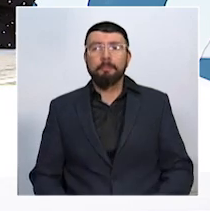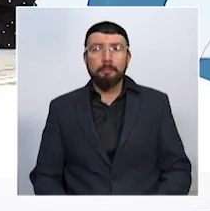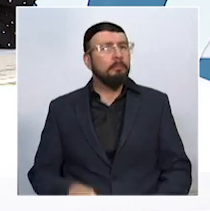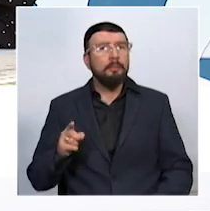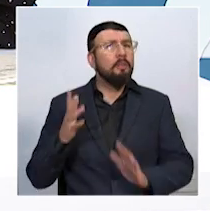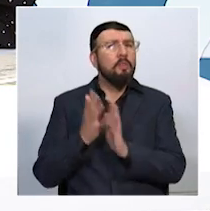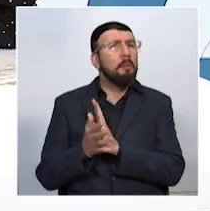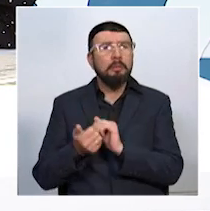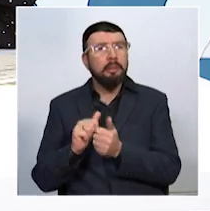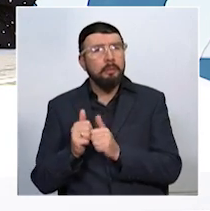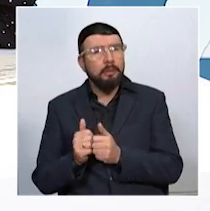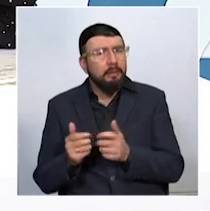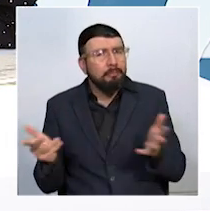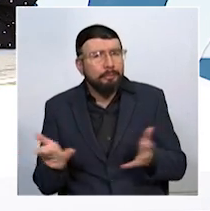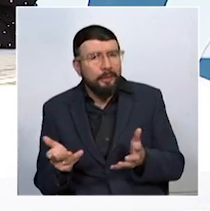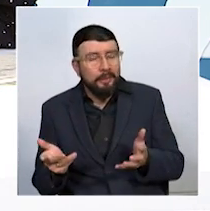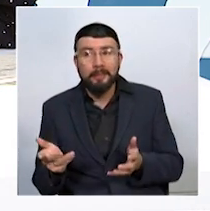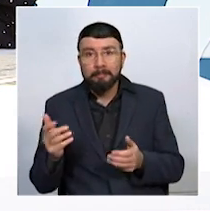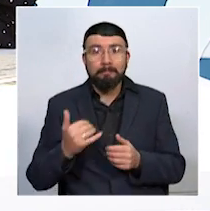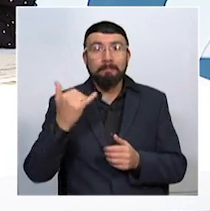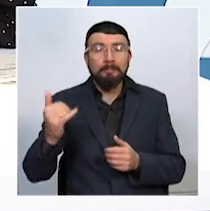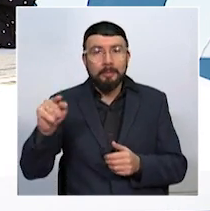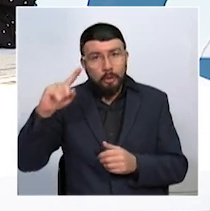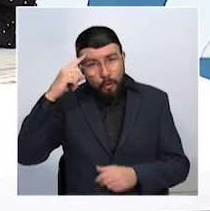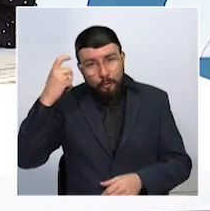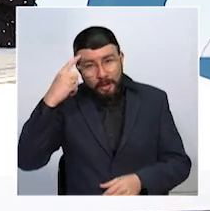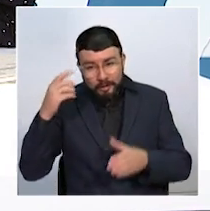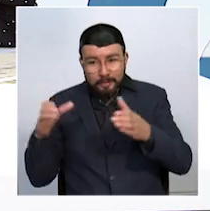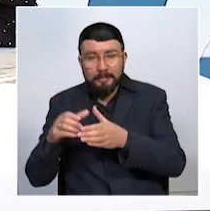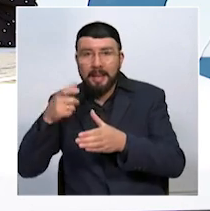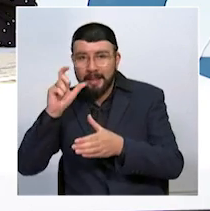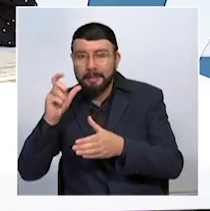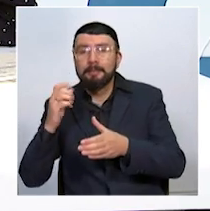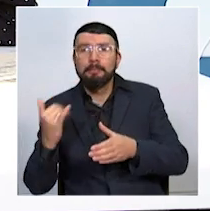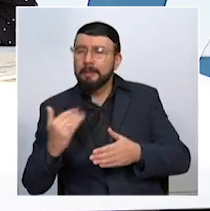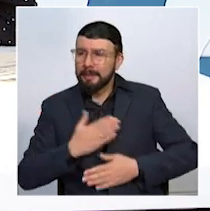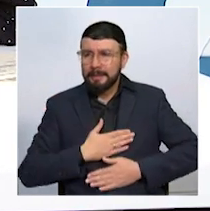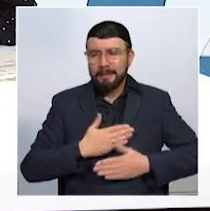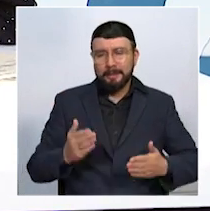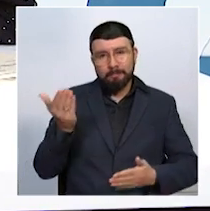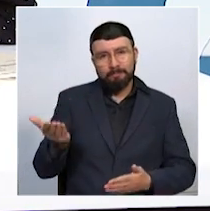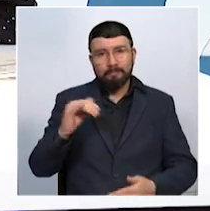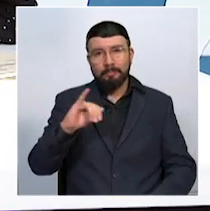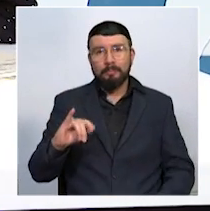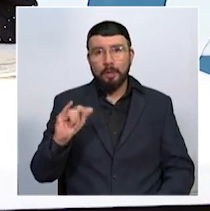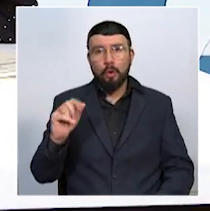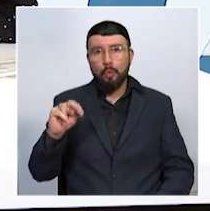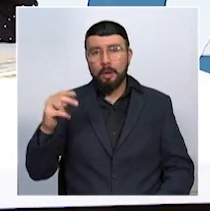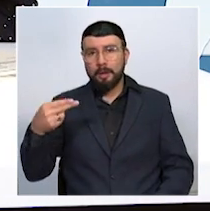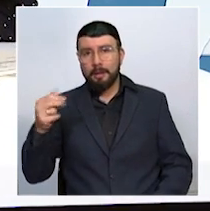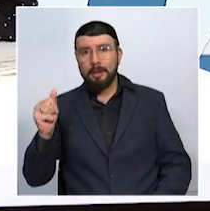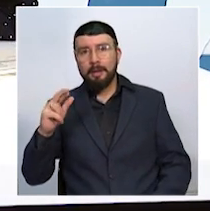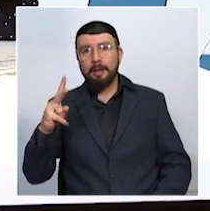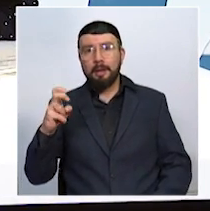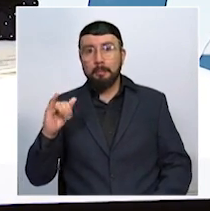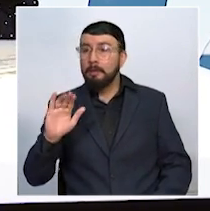deportiva, Daniela y televidentes, se origina desde la gobernación del departamento de Calda, lugar donde saludamos a don Juan Harvey Gutiérrez. Don Juan, ¿qué tal? Muy buenas noches.